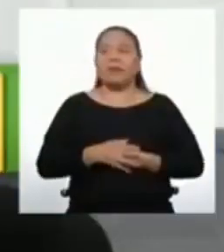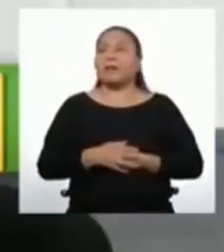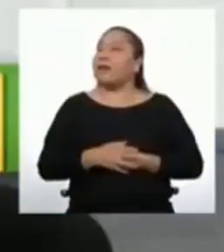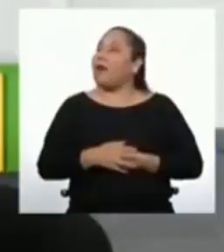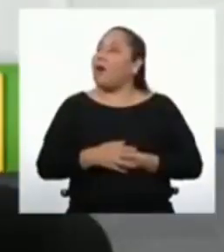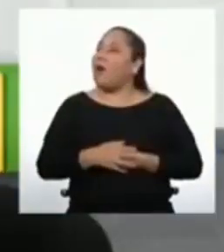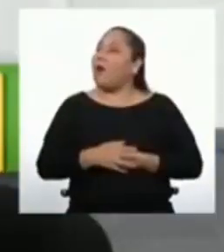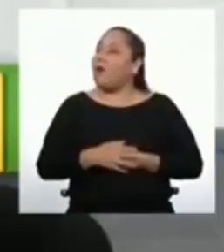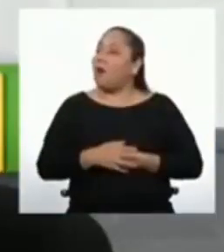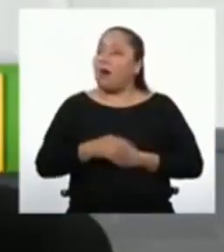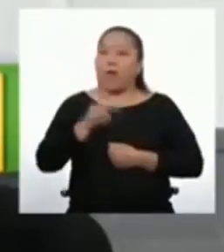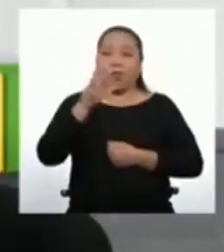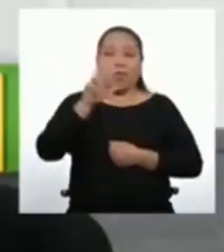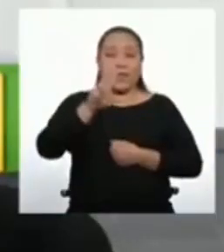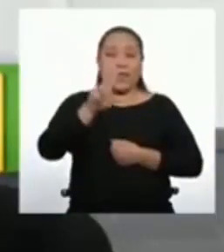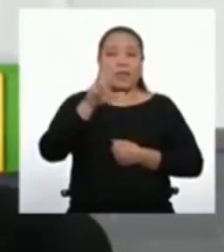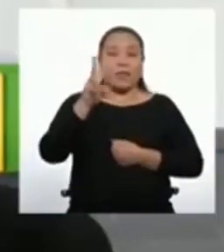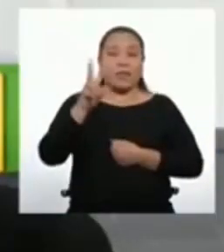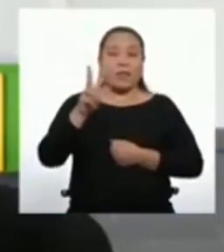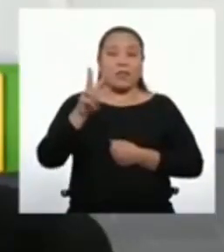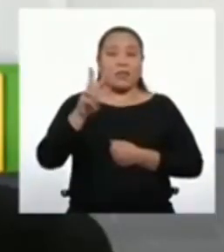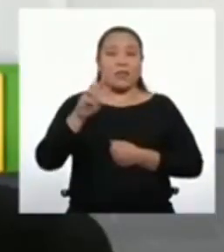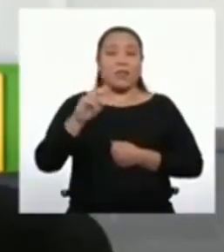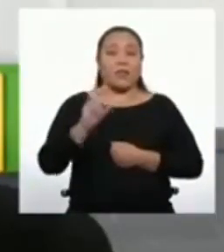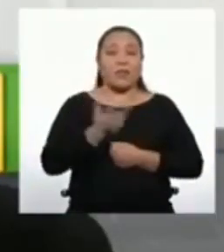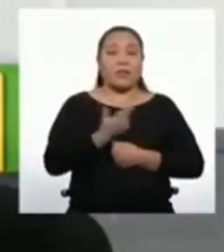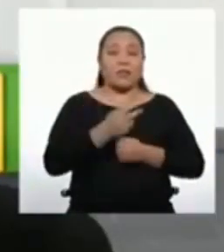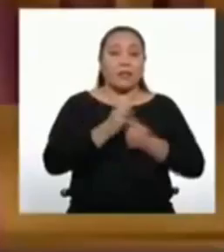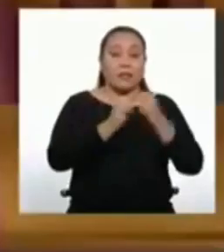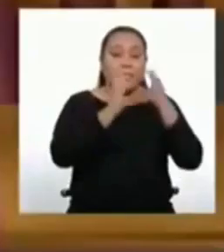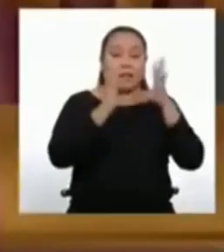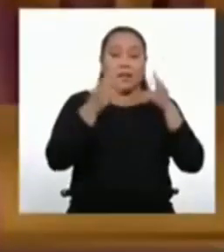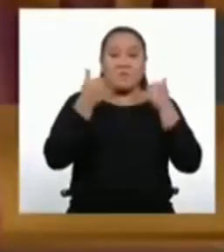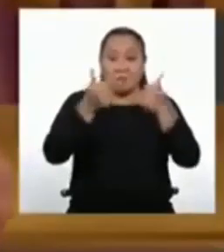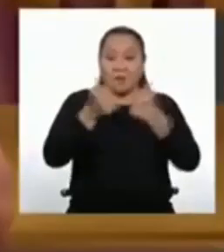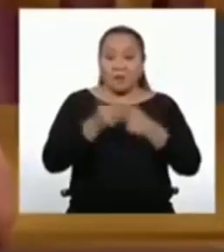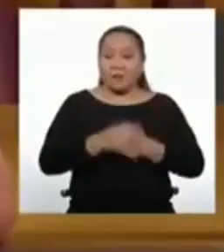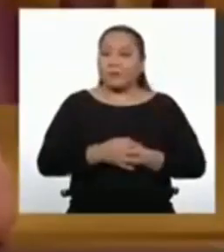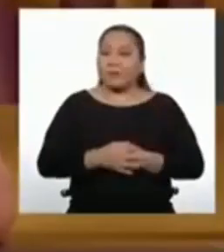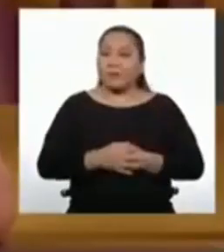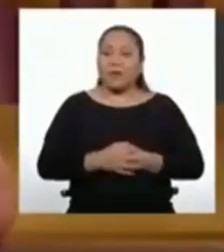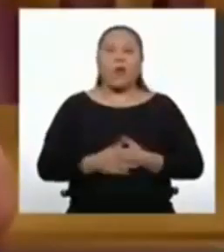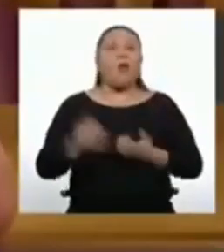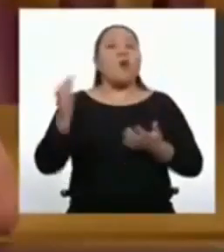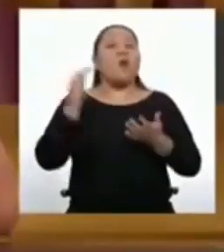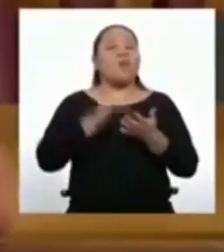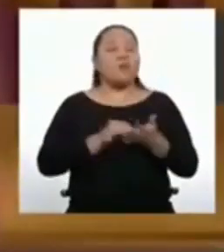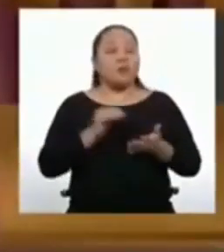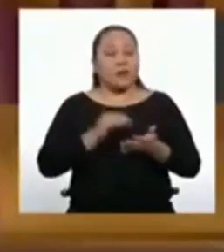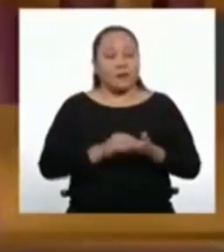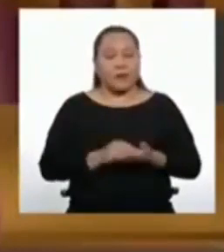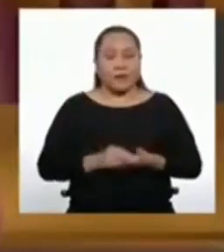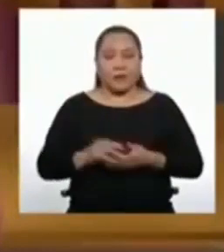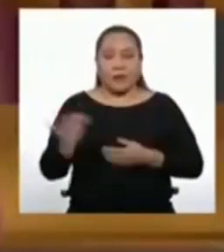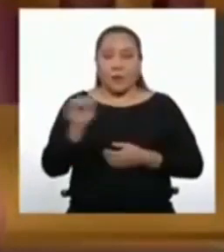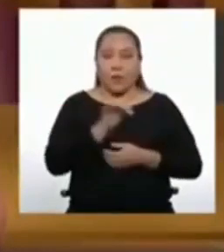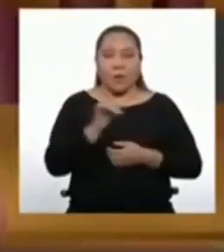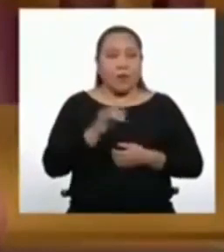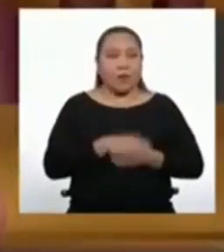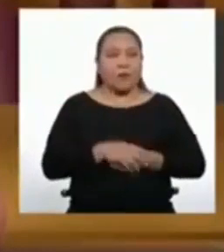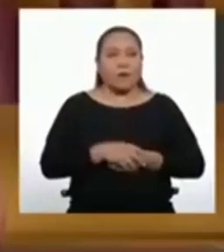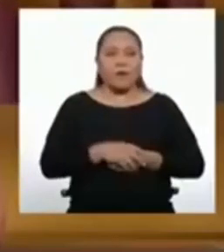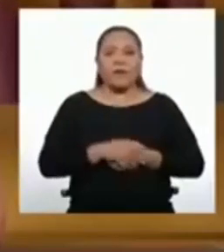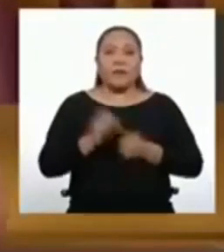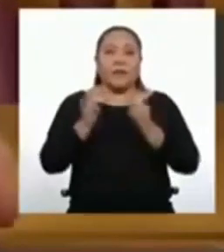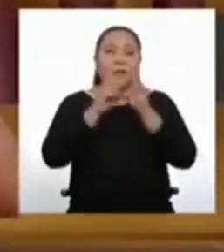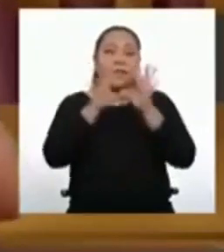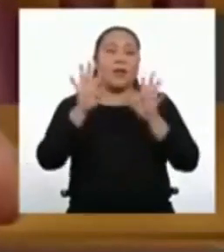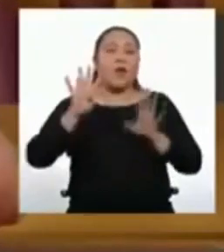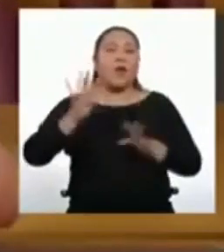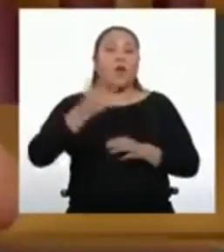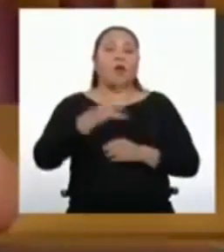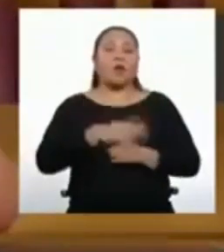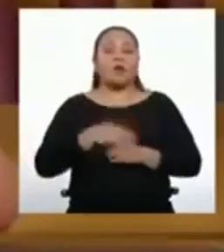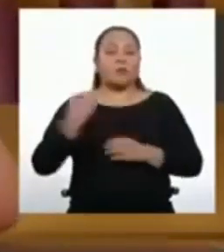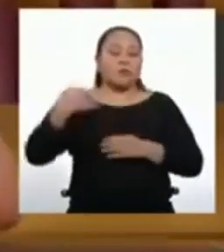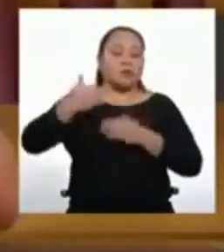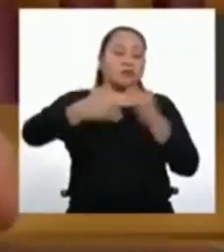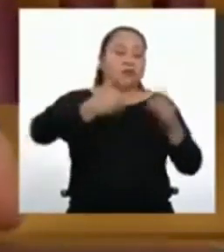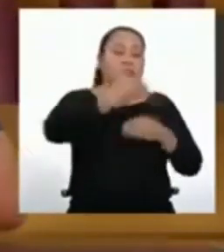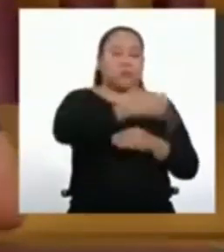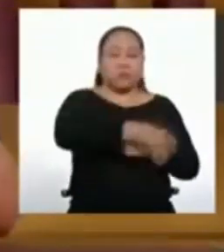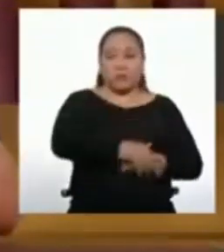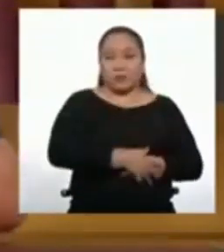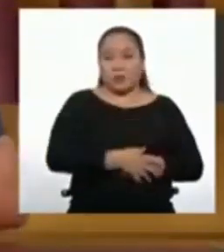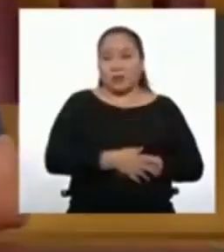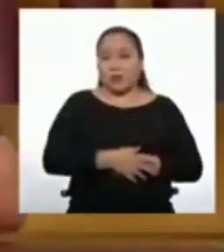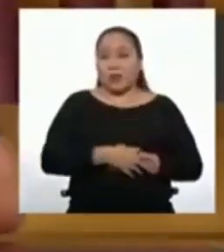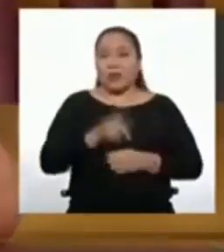32 el tercer día. Vamos bien. Repetimos el mismo proceso para el día 4 y todos los demás.